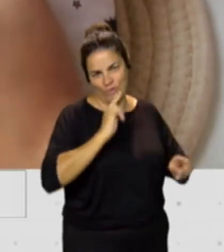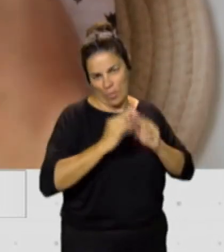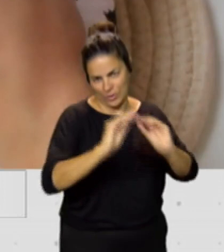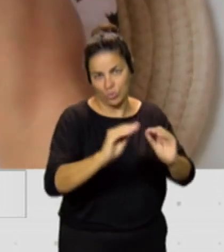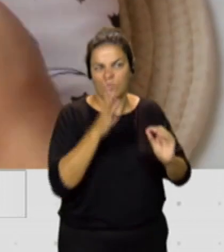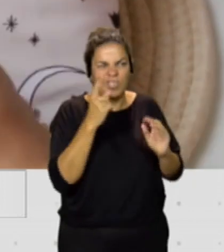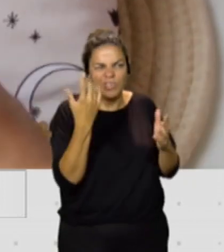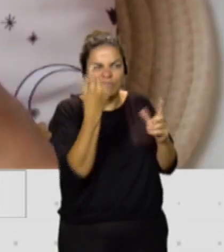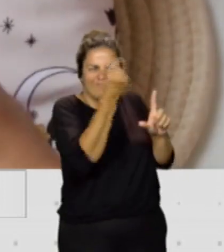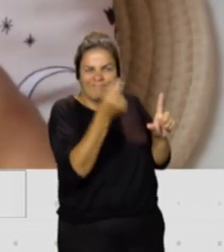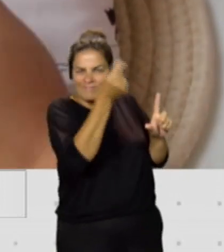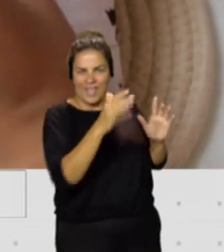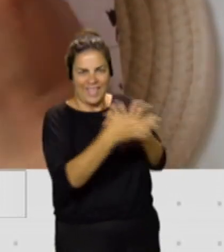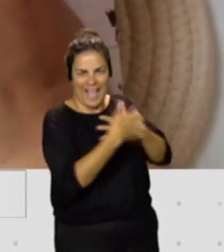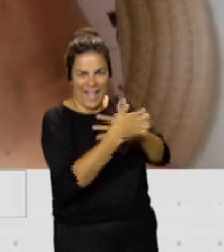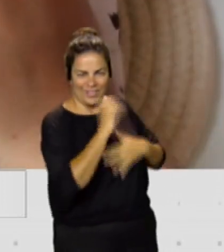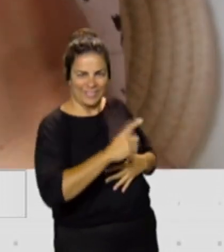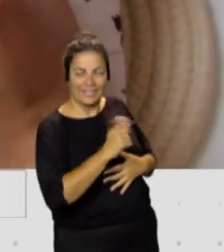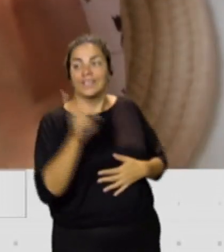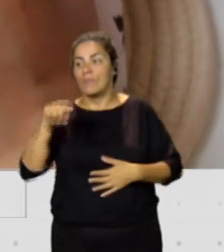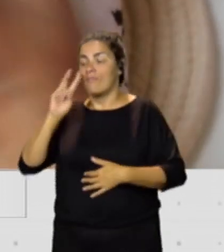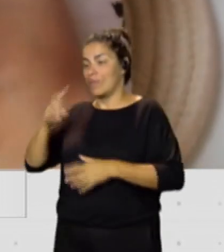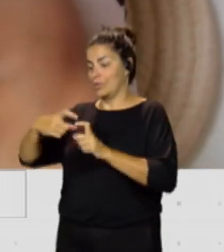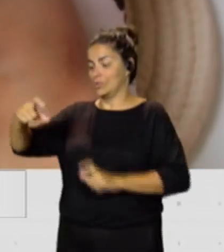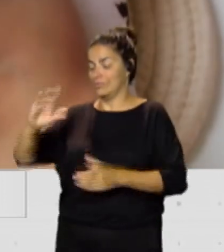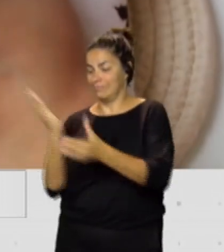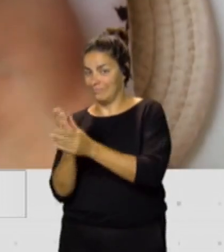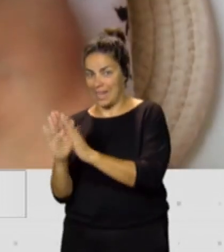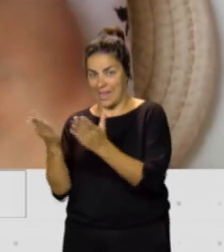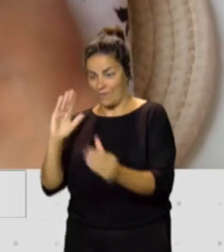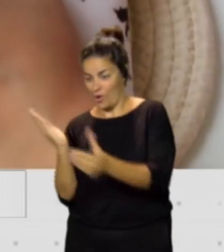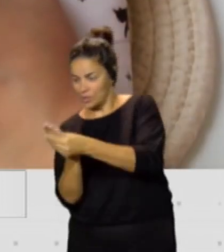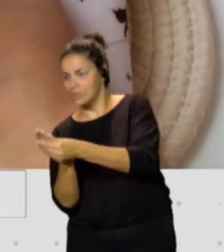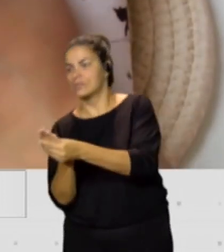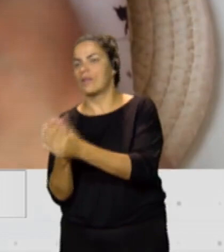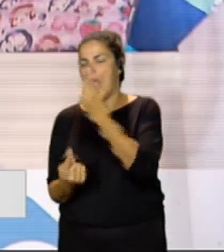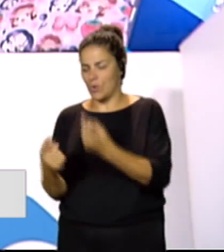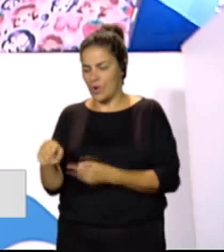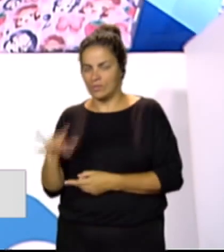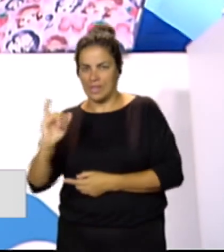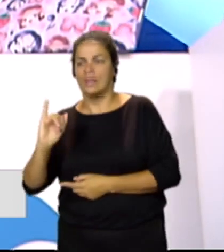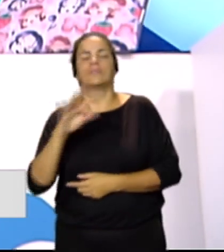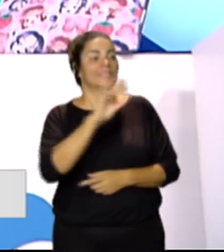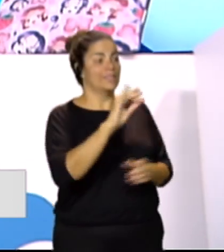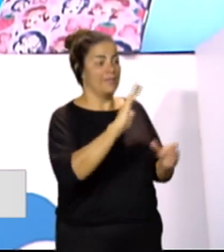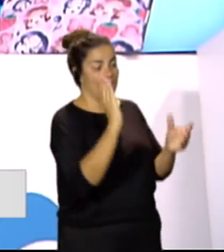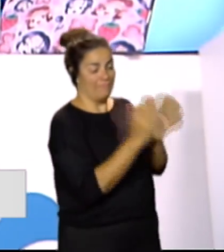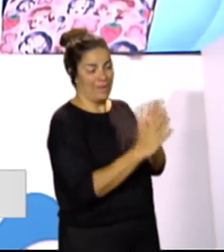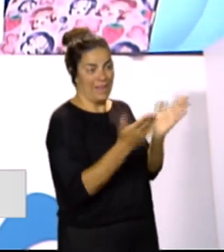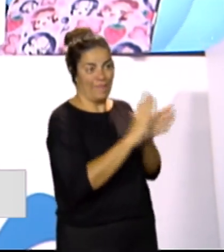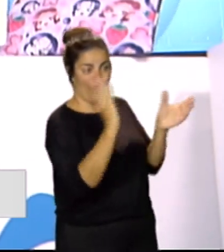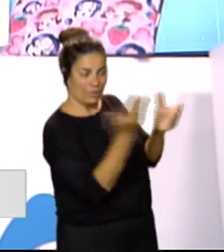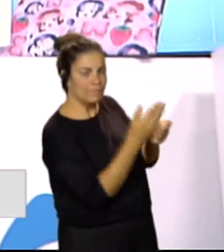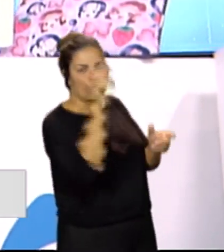marcapáginas también, que antes los pasamos un poquito por alto, tenemos aquí unos ejemplares. Exacto. Esos son marcapáginas ilustrados por un ilustrador,